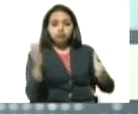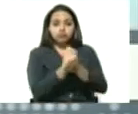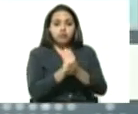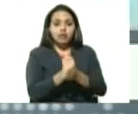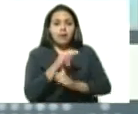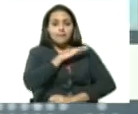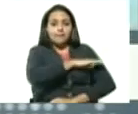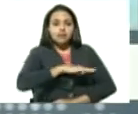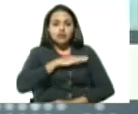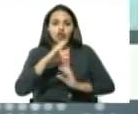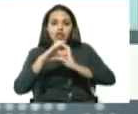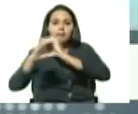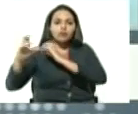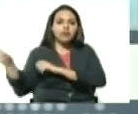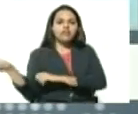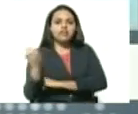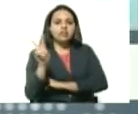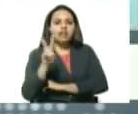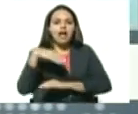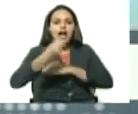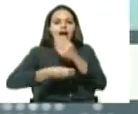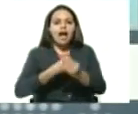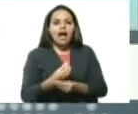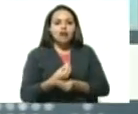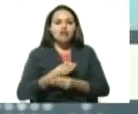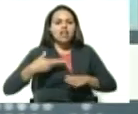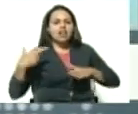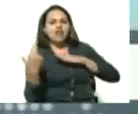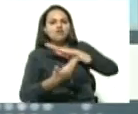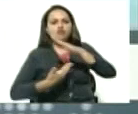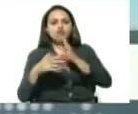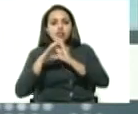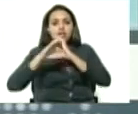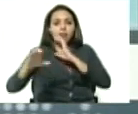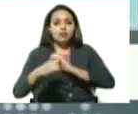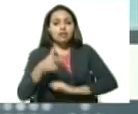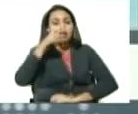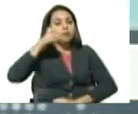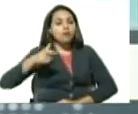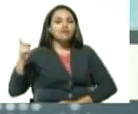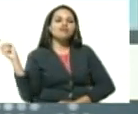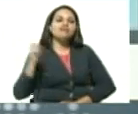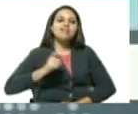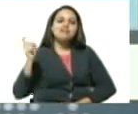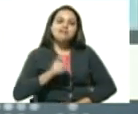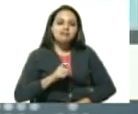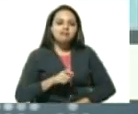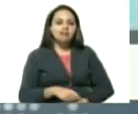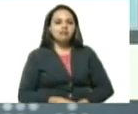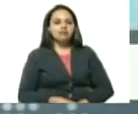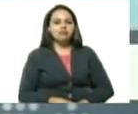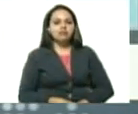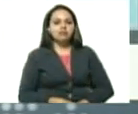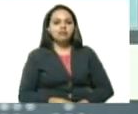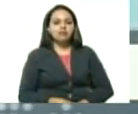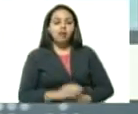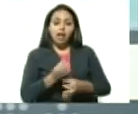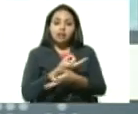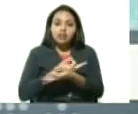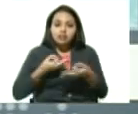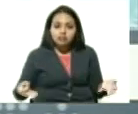la gran misión Transporte Venezuela haga una revolución del transporte que nuestro pueblo necesita en calidad